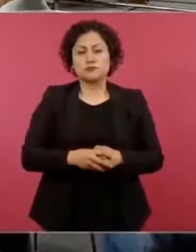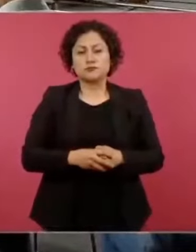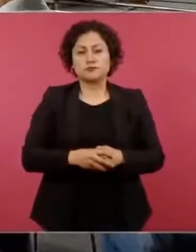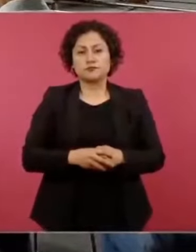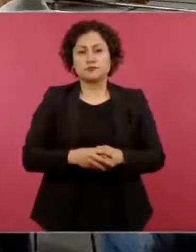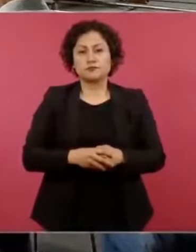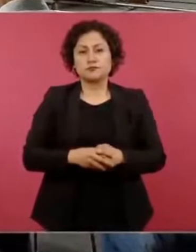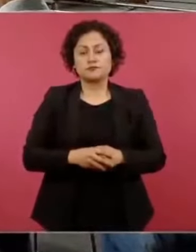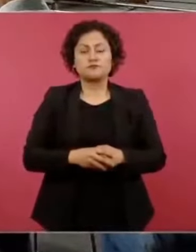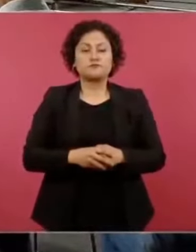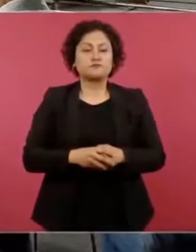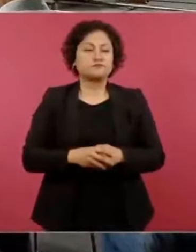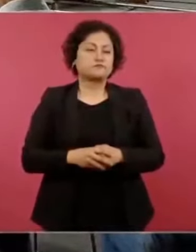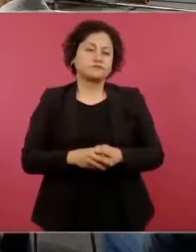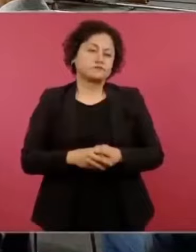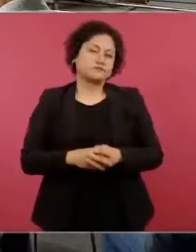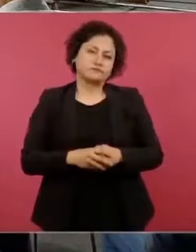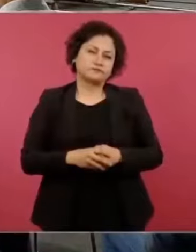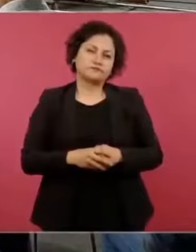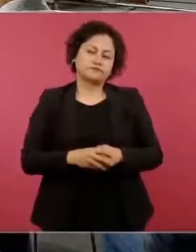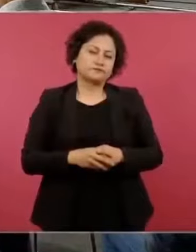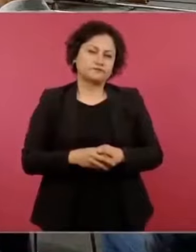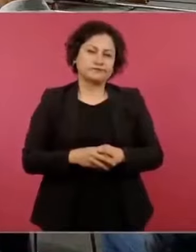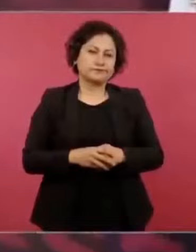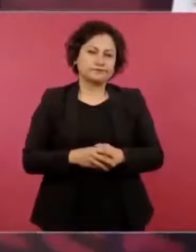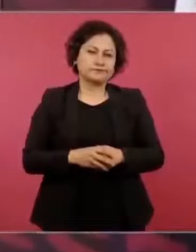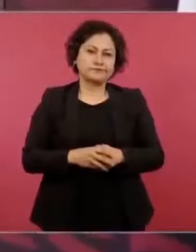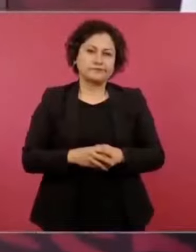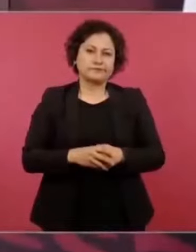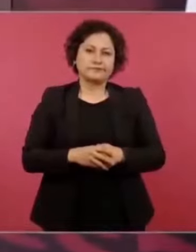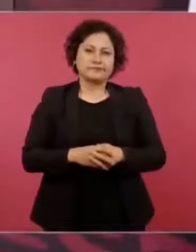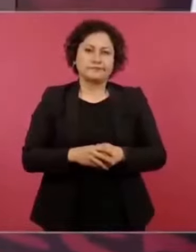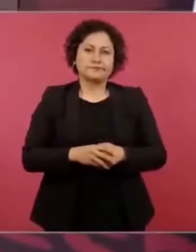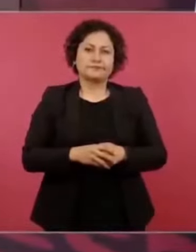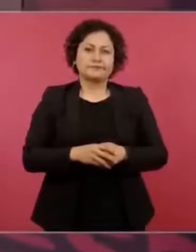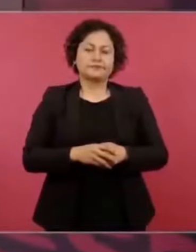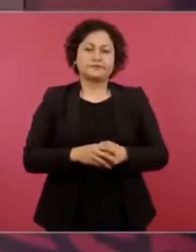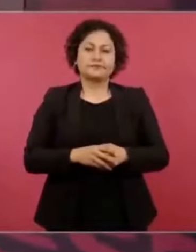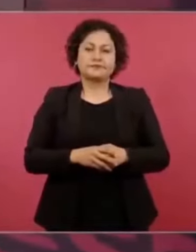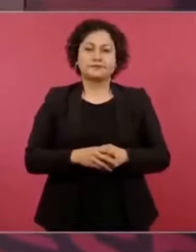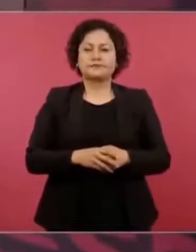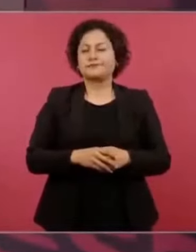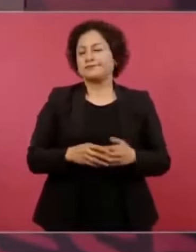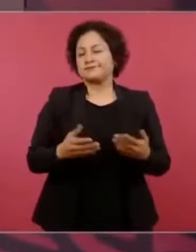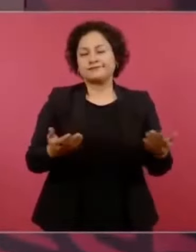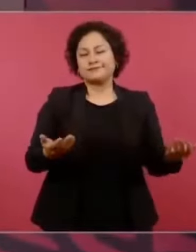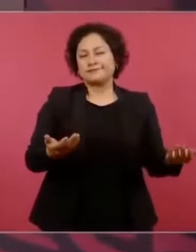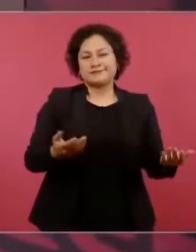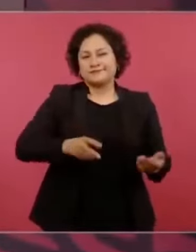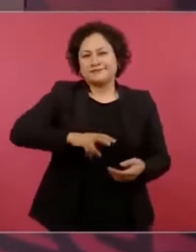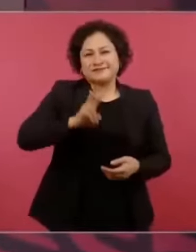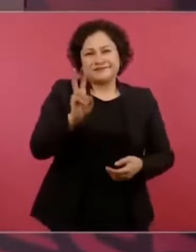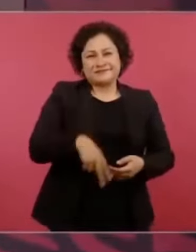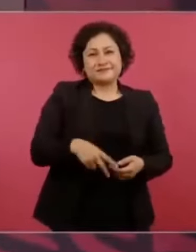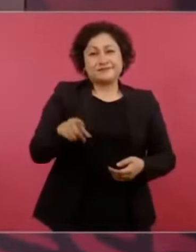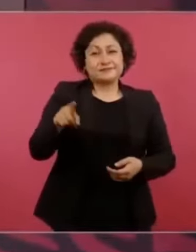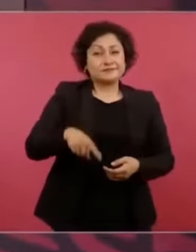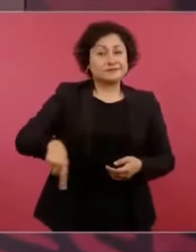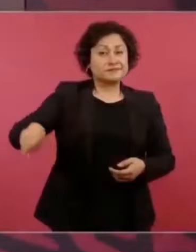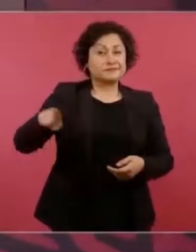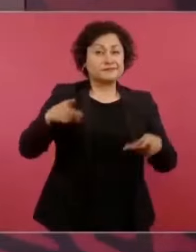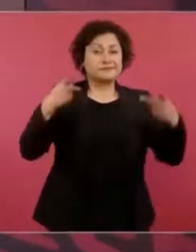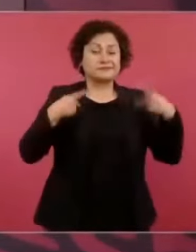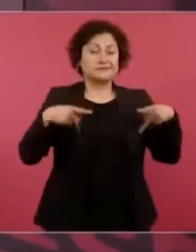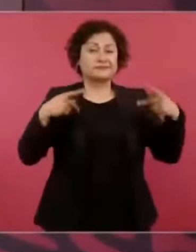No, es que están muy desesperados, no sé qué les está